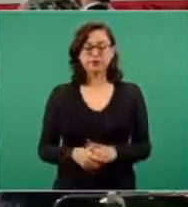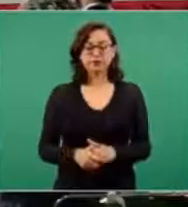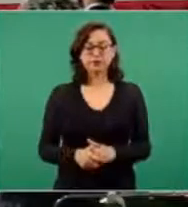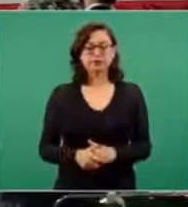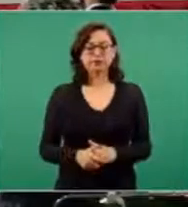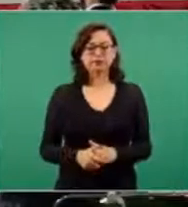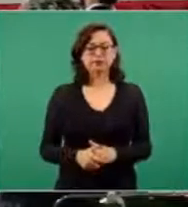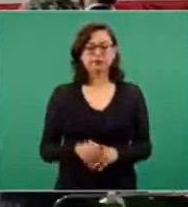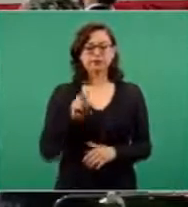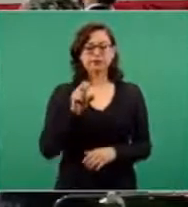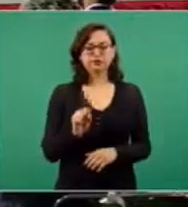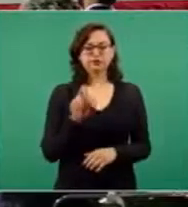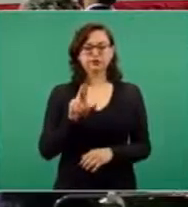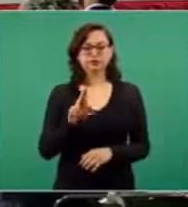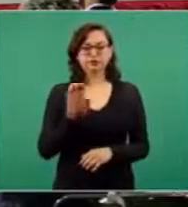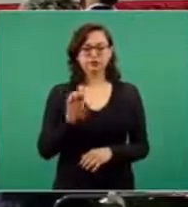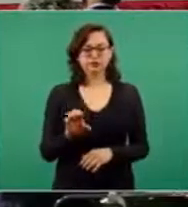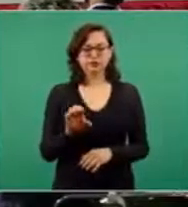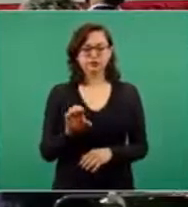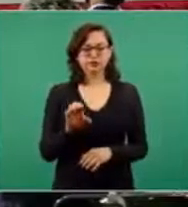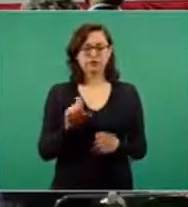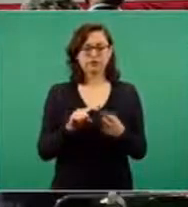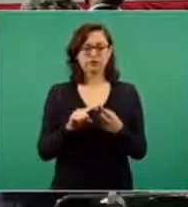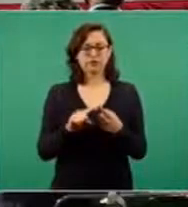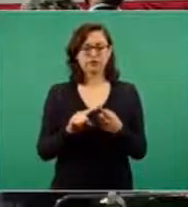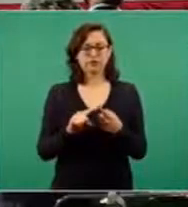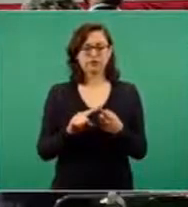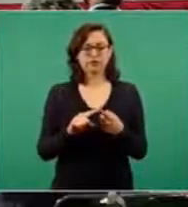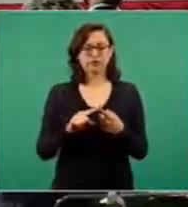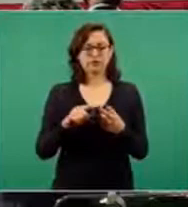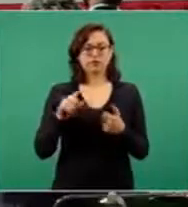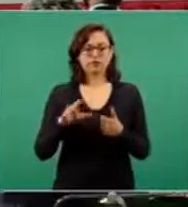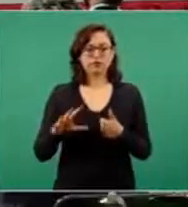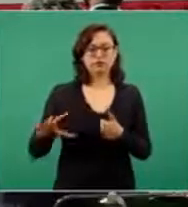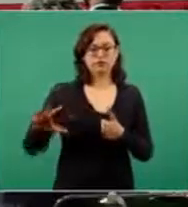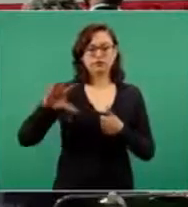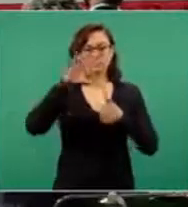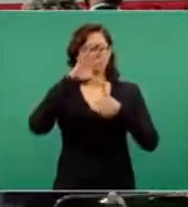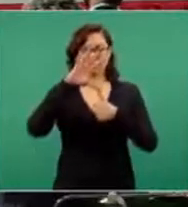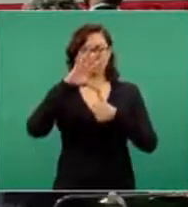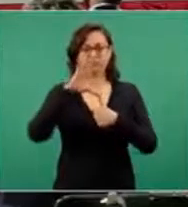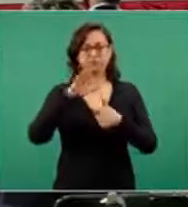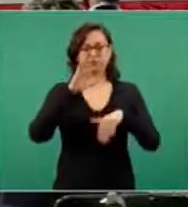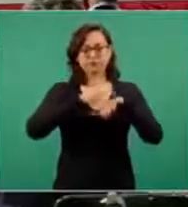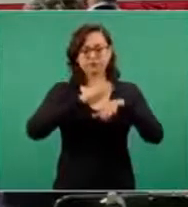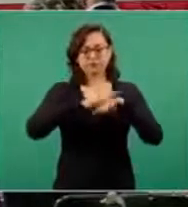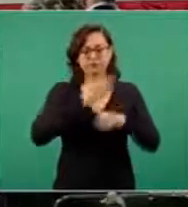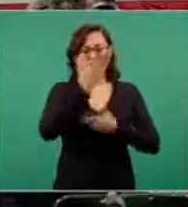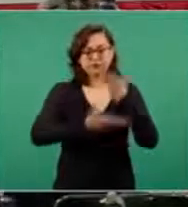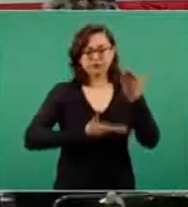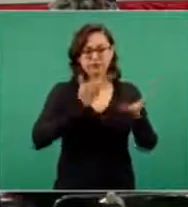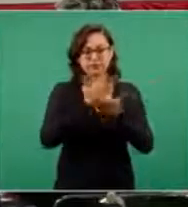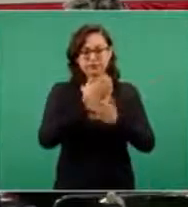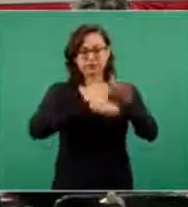La Secretaría de Relaciones Exteriores, Dirección General para América del Norte, saluda atentamente a la embajada de los